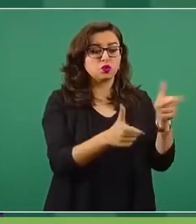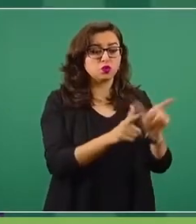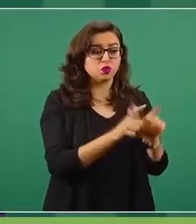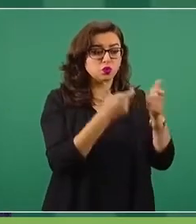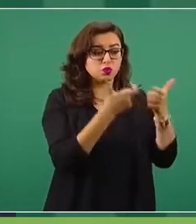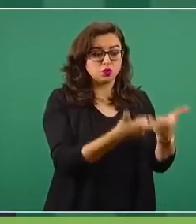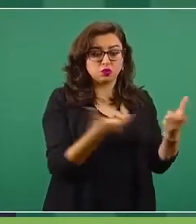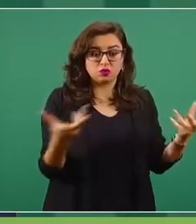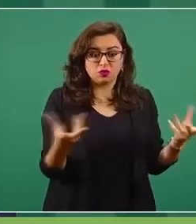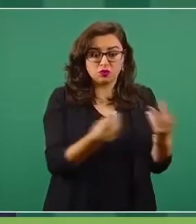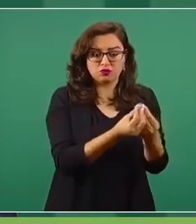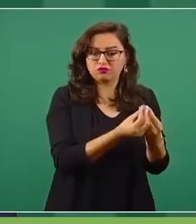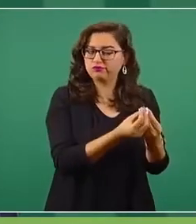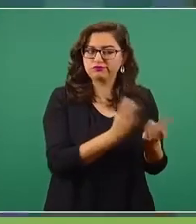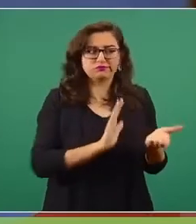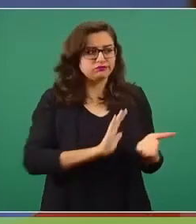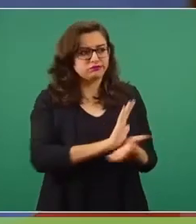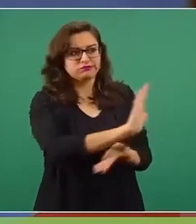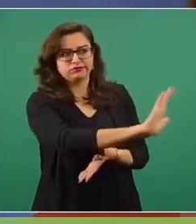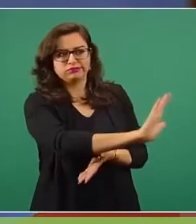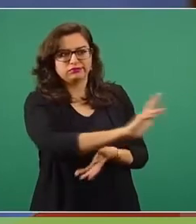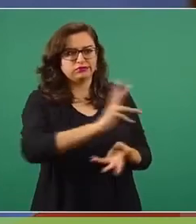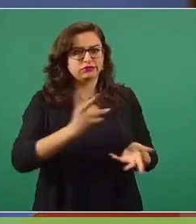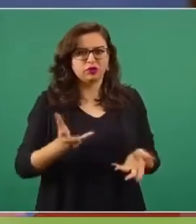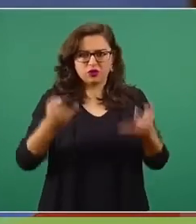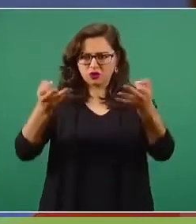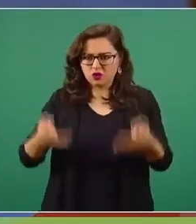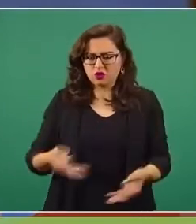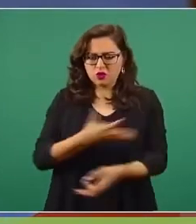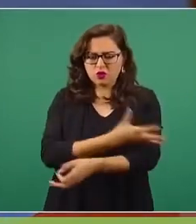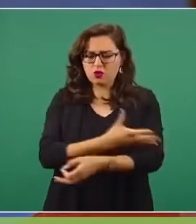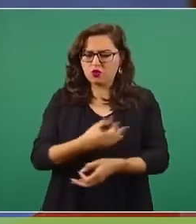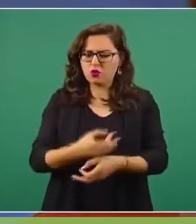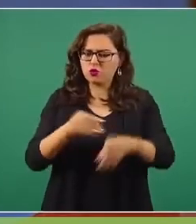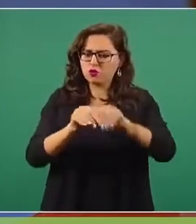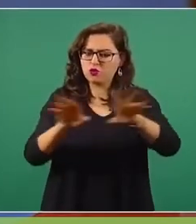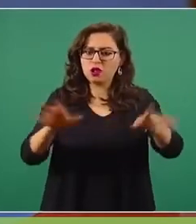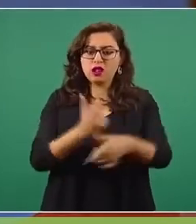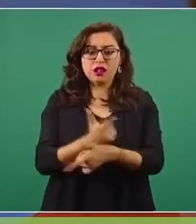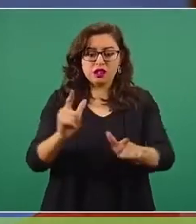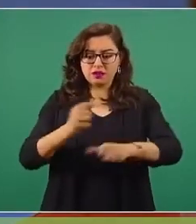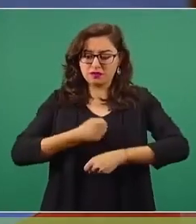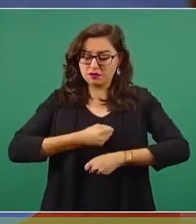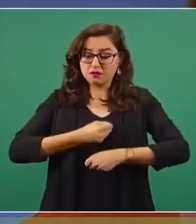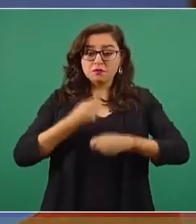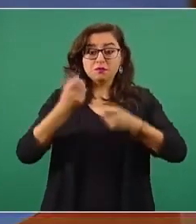expresión, porque no ejercen la libertad de expresión.